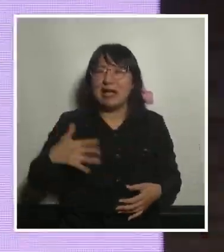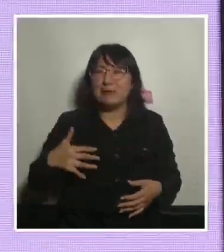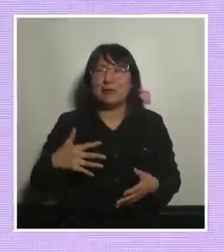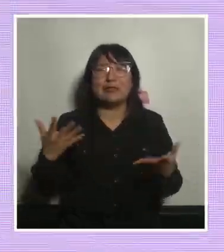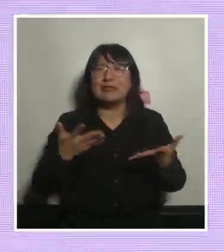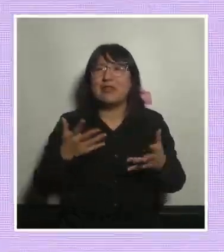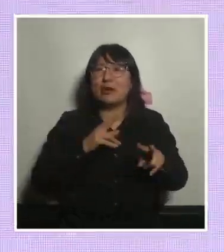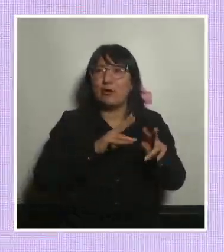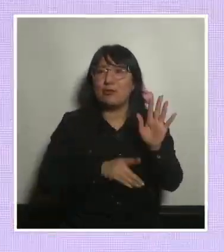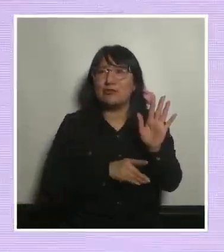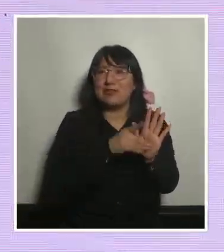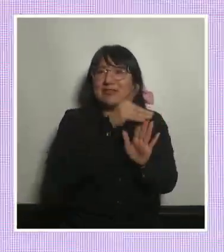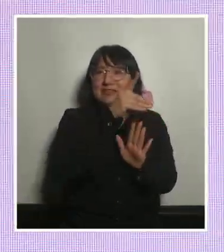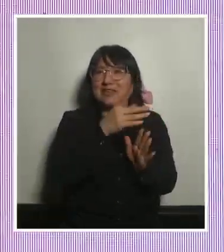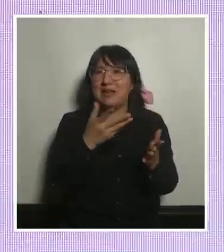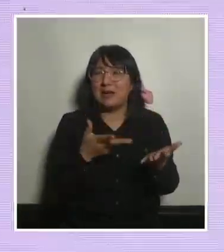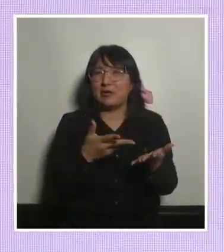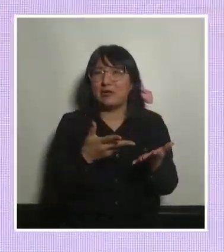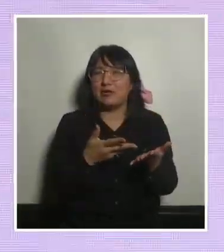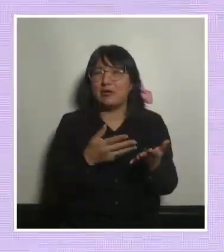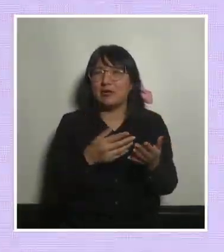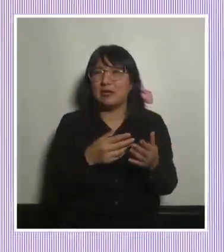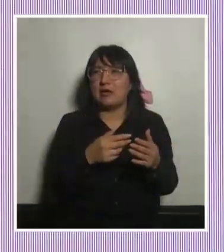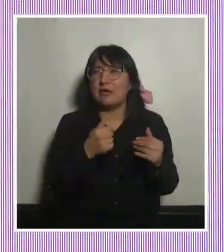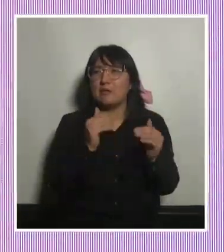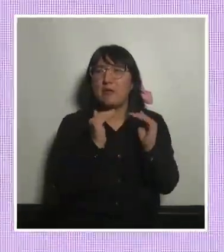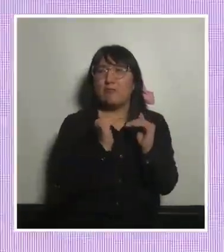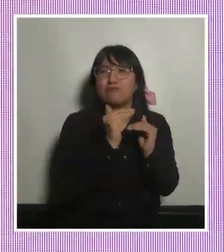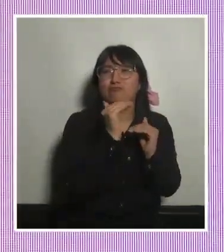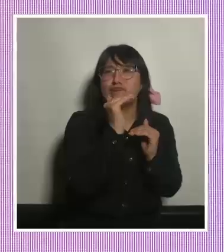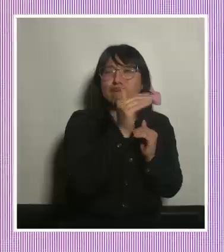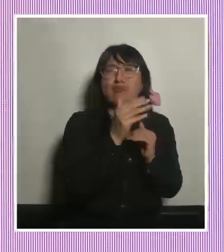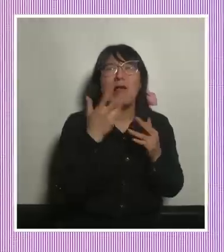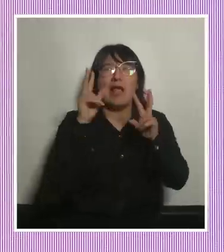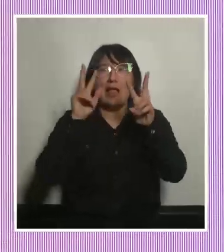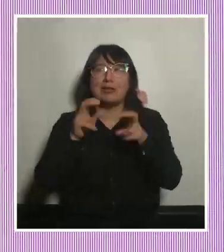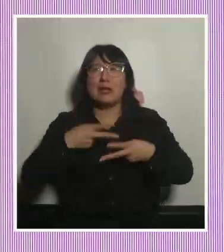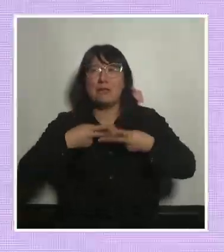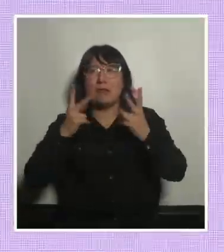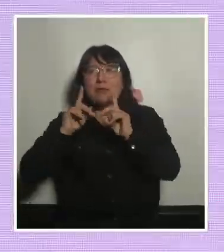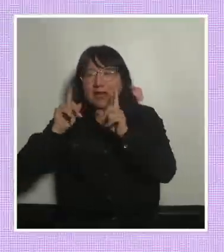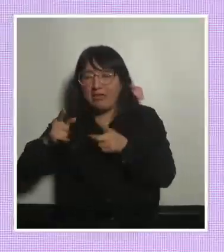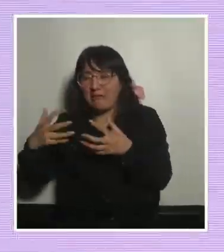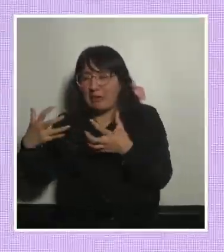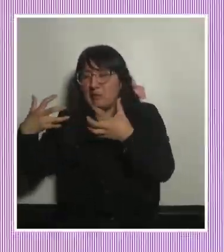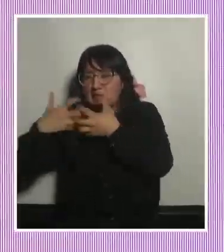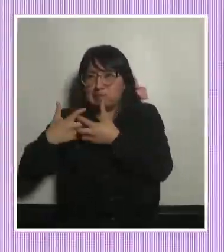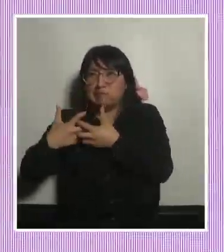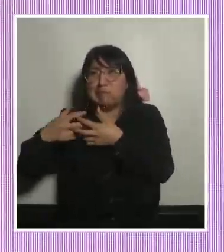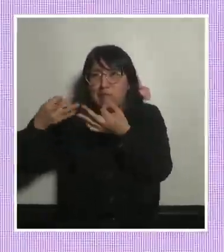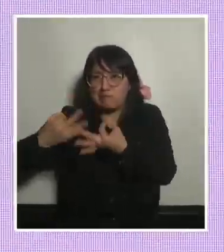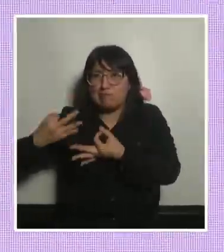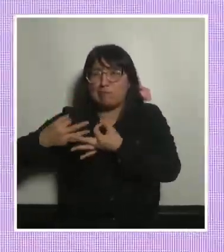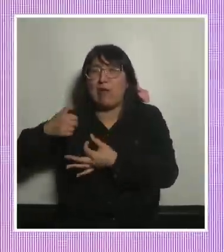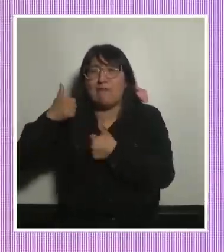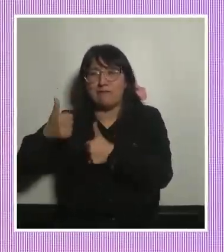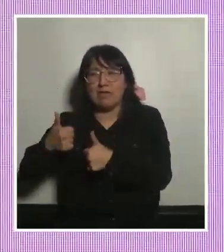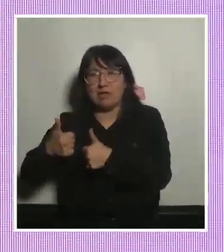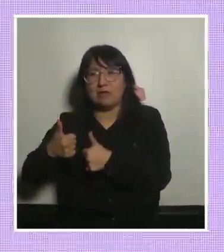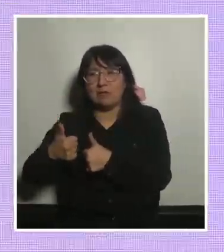interescalaridad las administraciones públicas tienen que estar bien articuladas entre sí tiene que ser